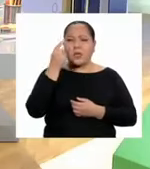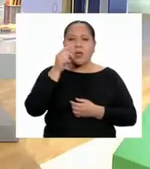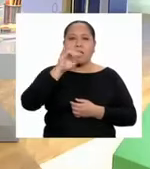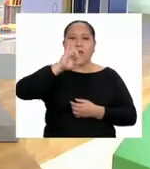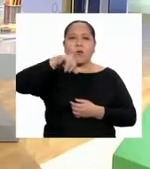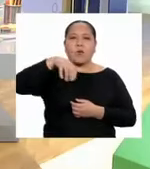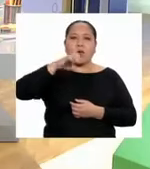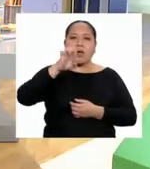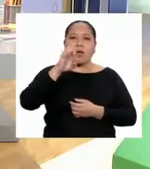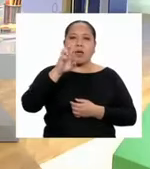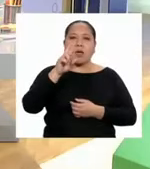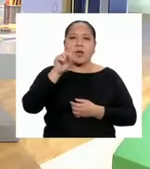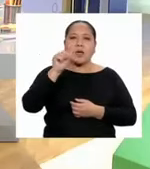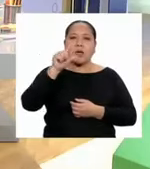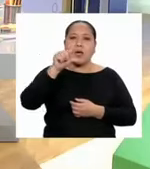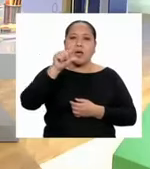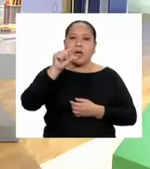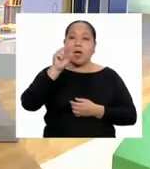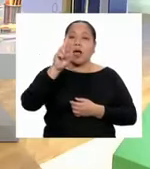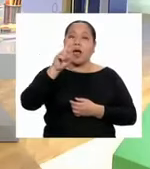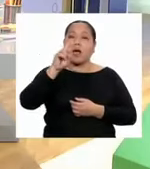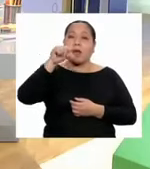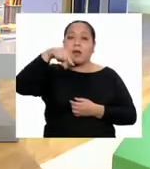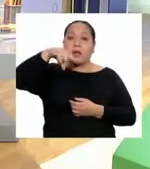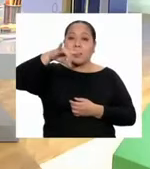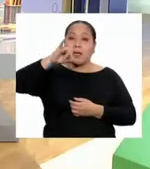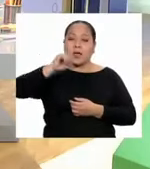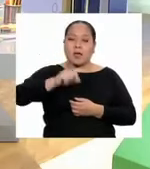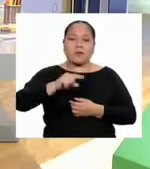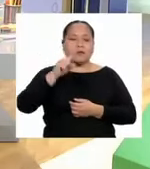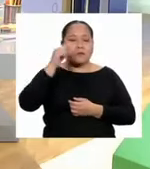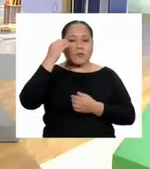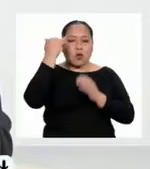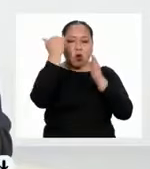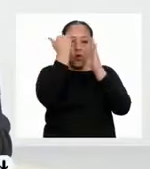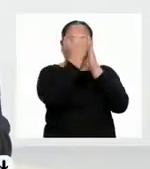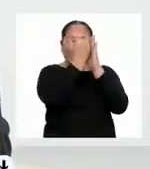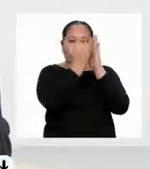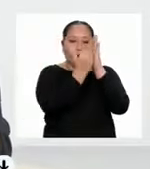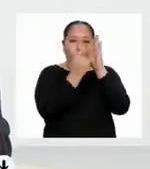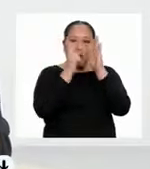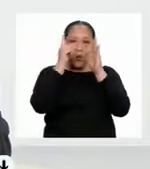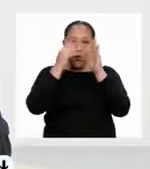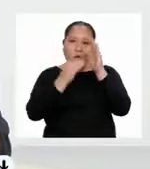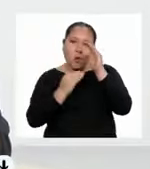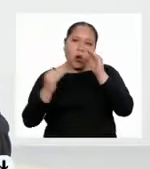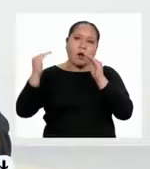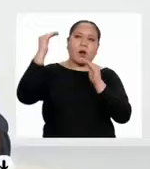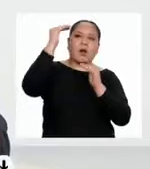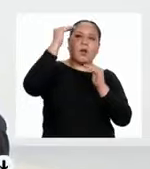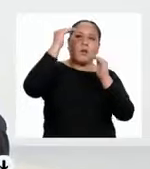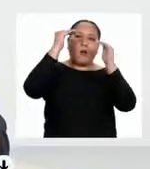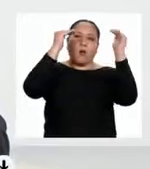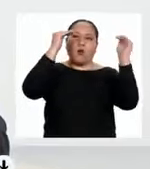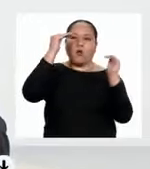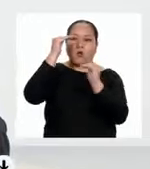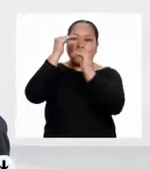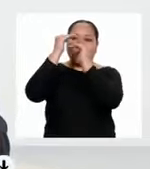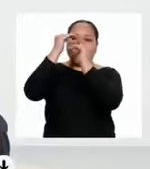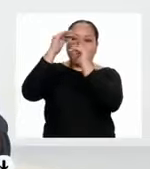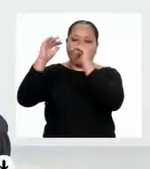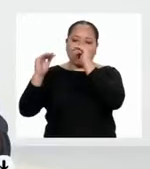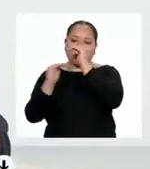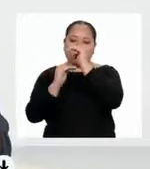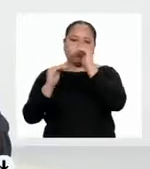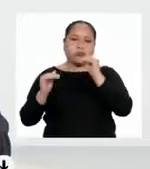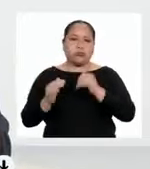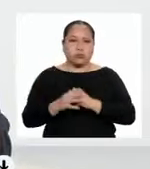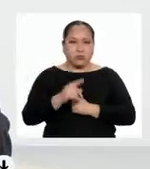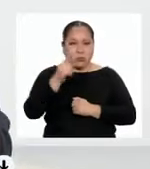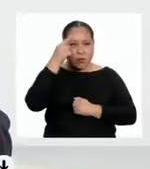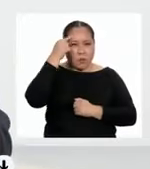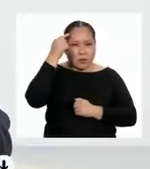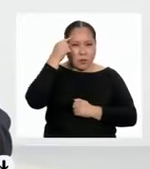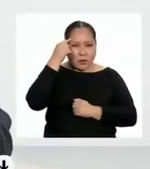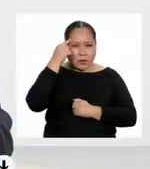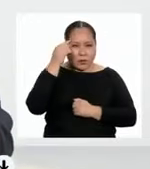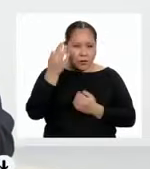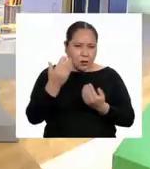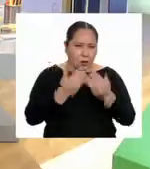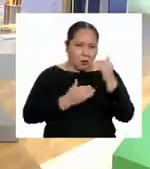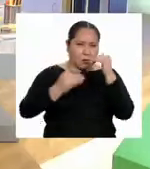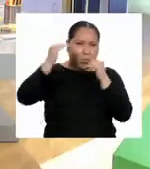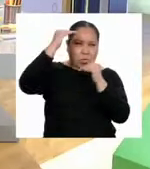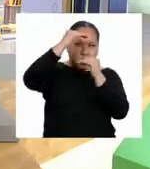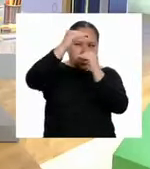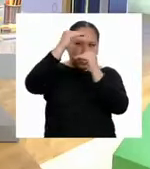Un orden en el que un elemento está por encima del otro. ¿Piensas que existen jerarquías entre las culturas?